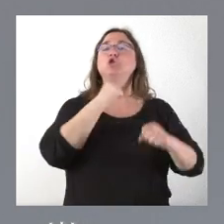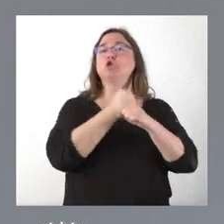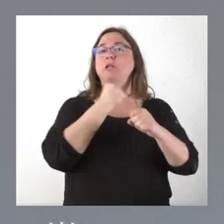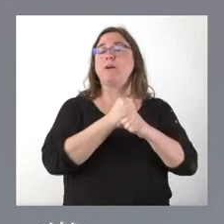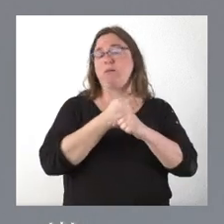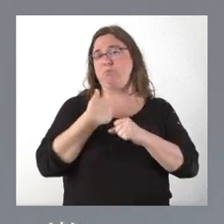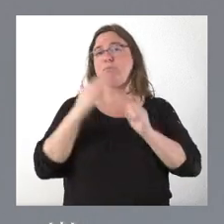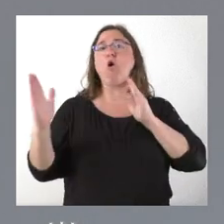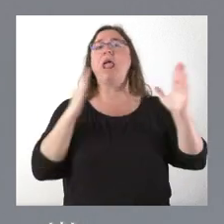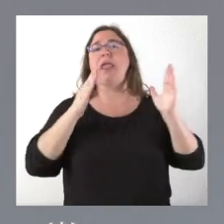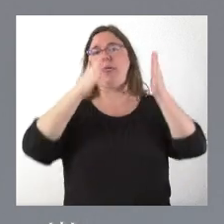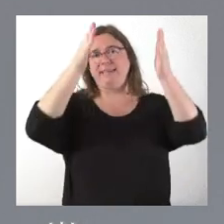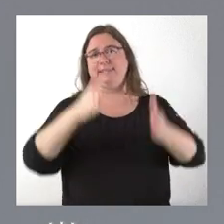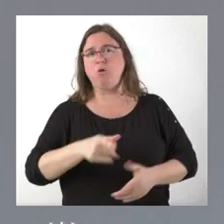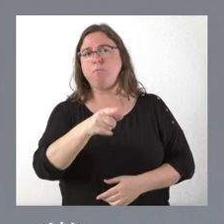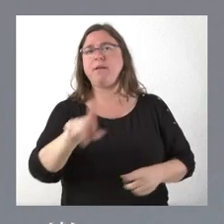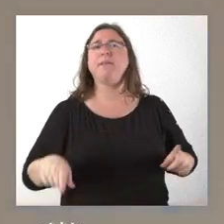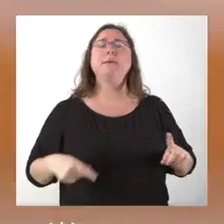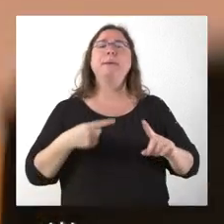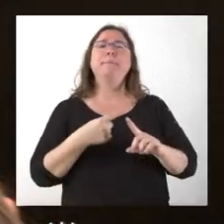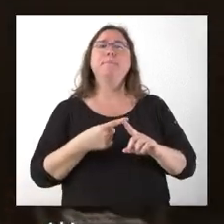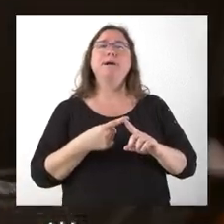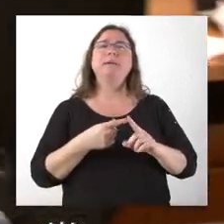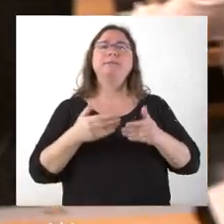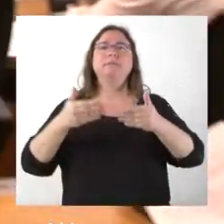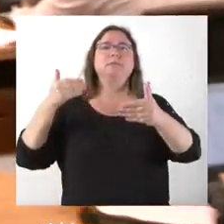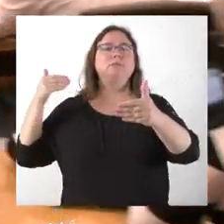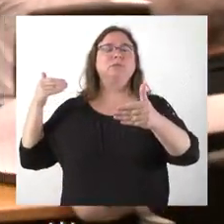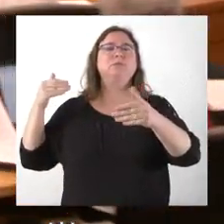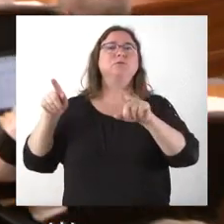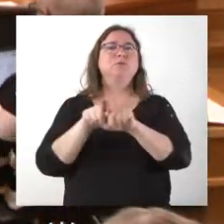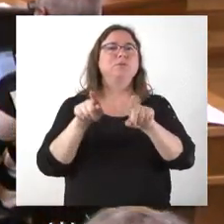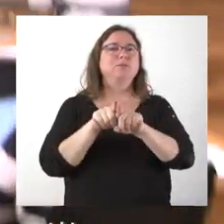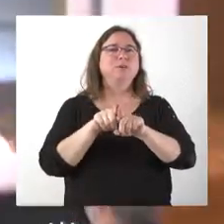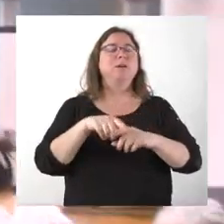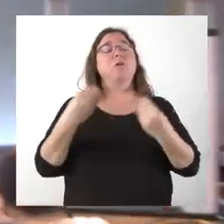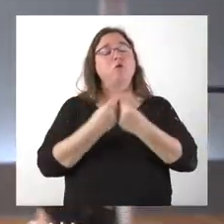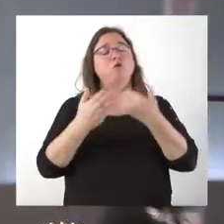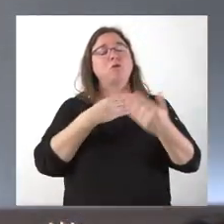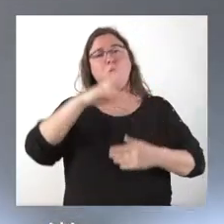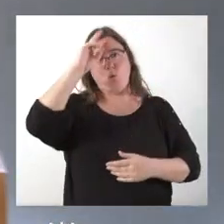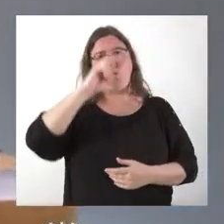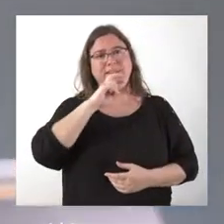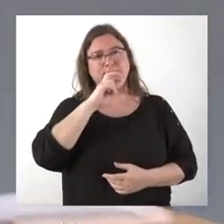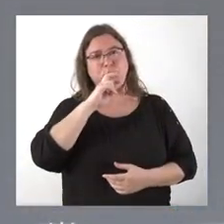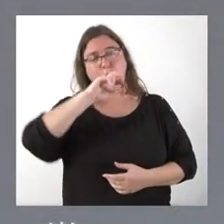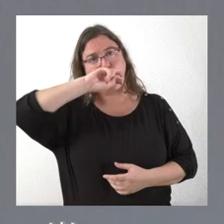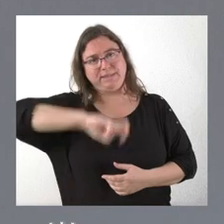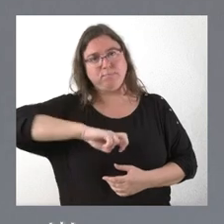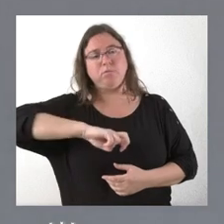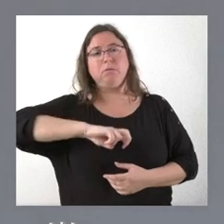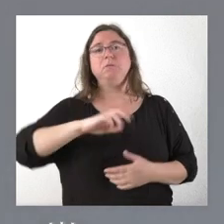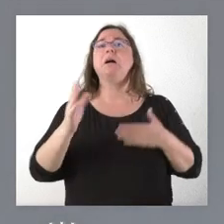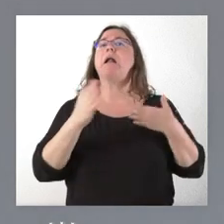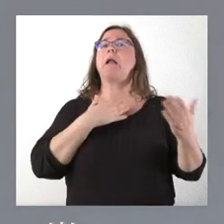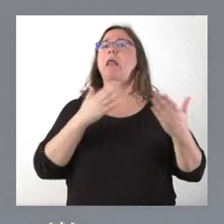y con todos los obispos. La relación es francamente